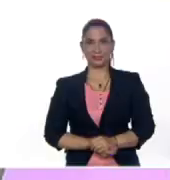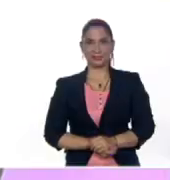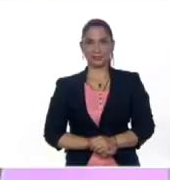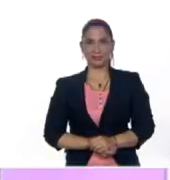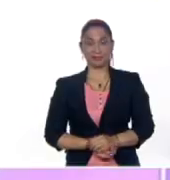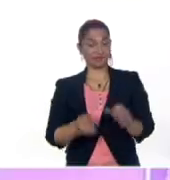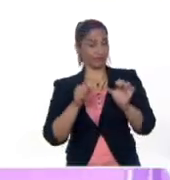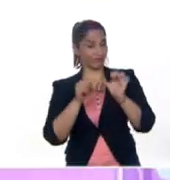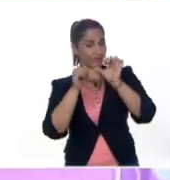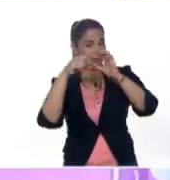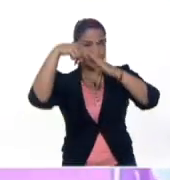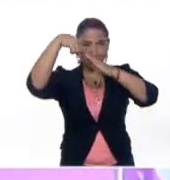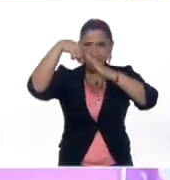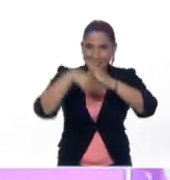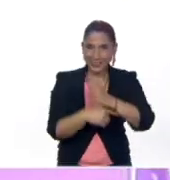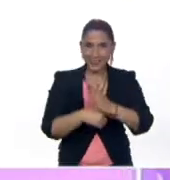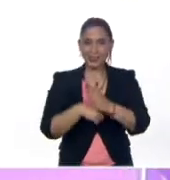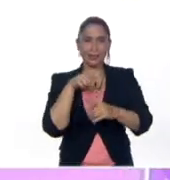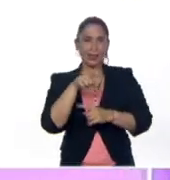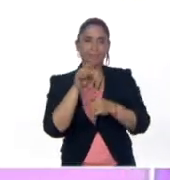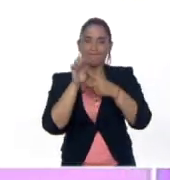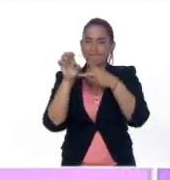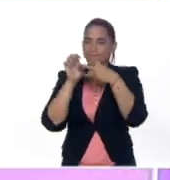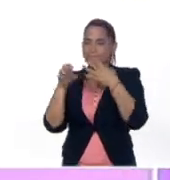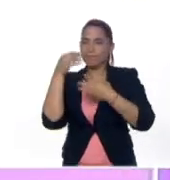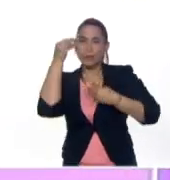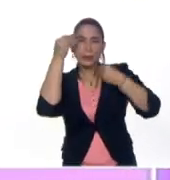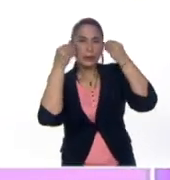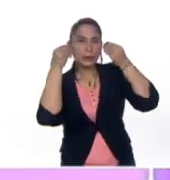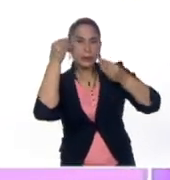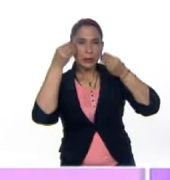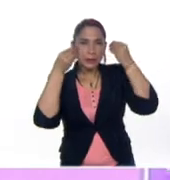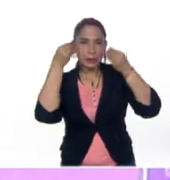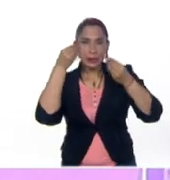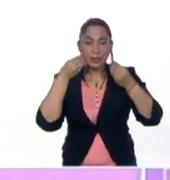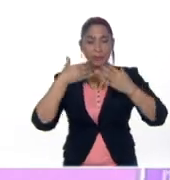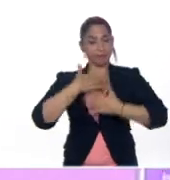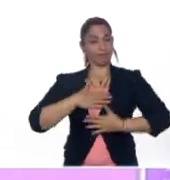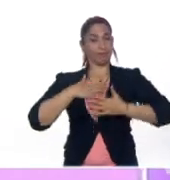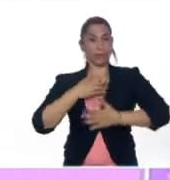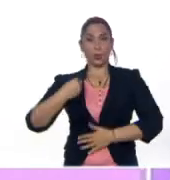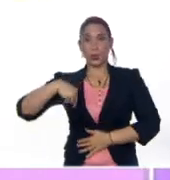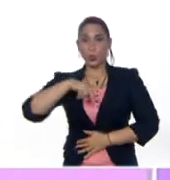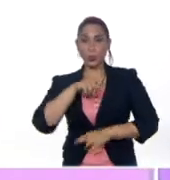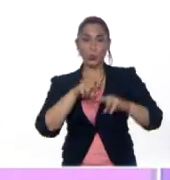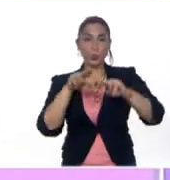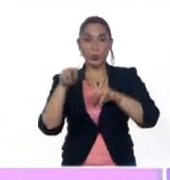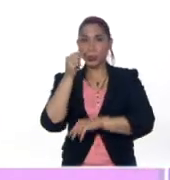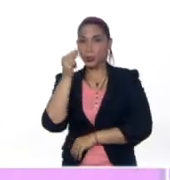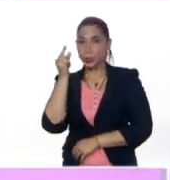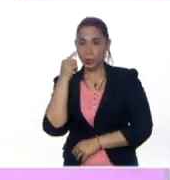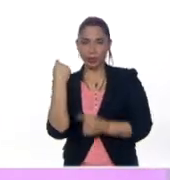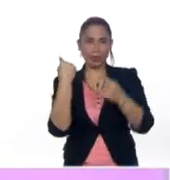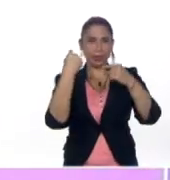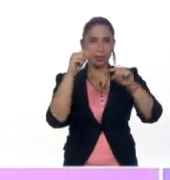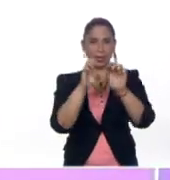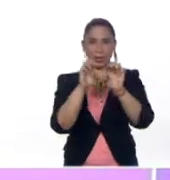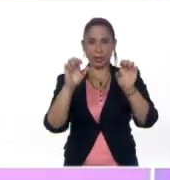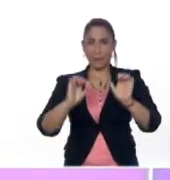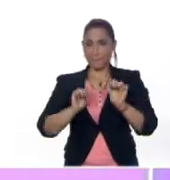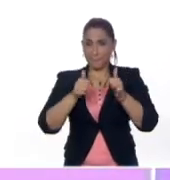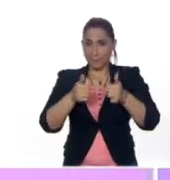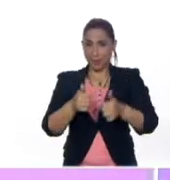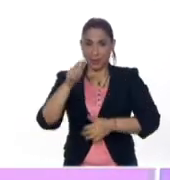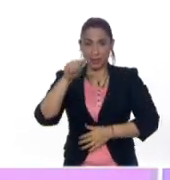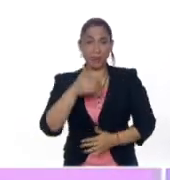Seguimos profundizando en esas estrategias de concentración divertida para nuestros niños y niñas Del nivel de educación inicial